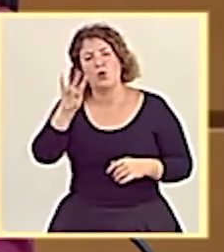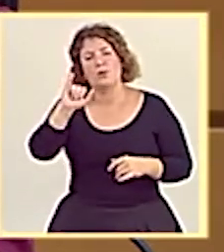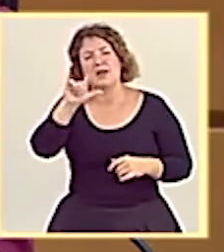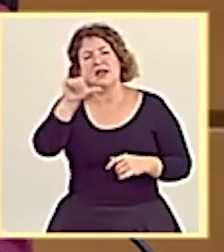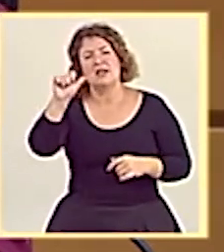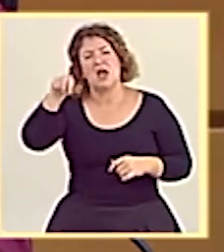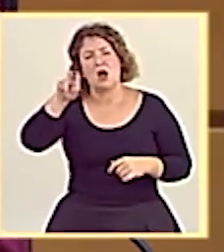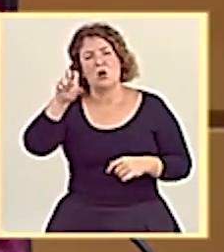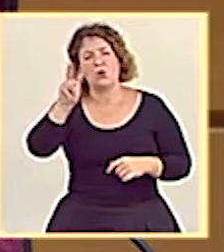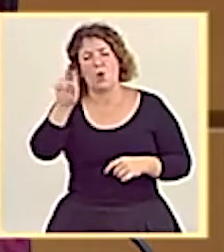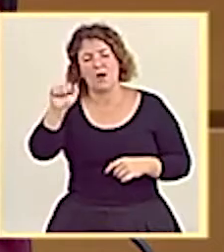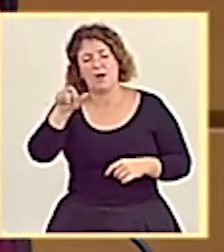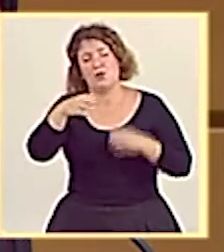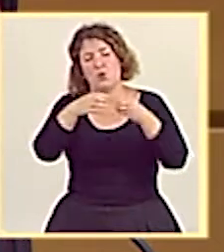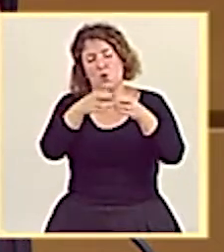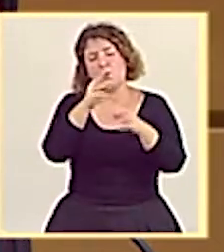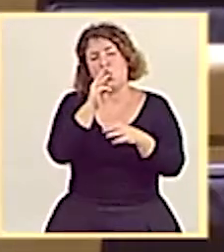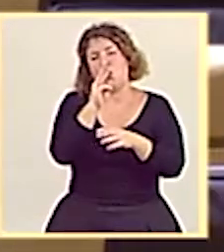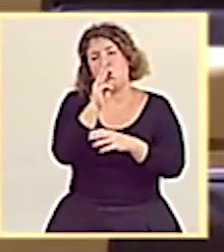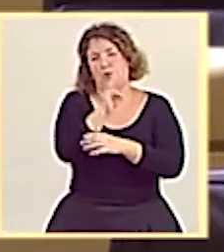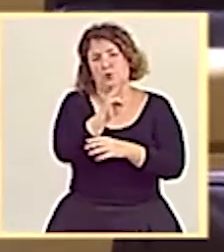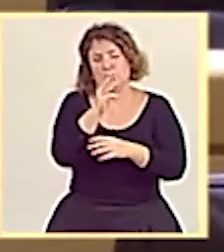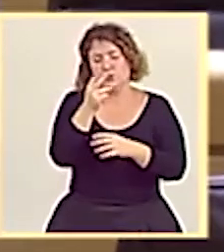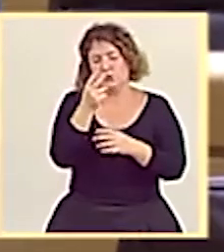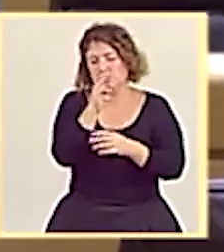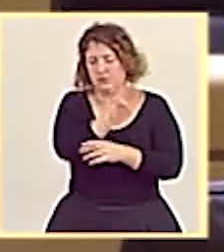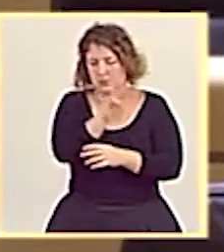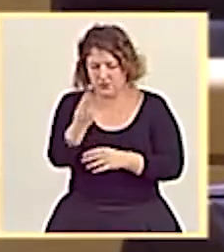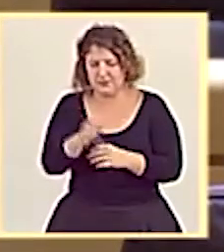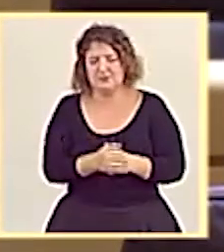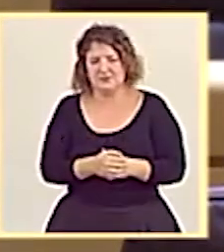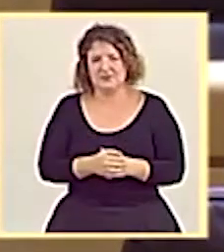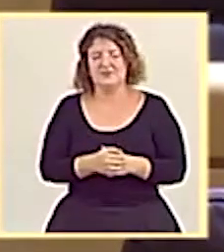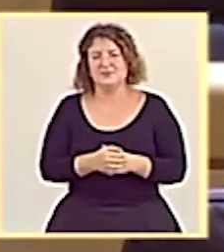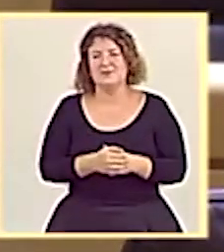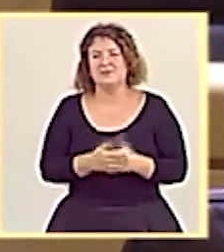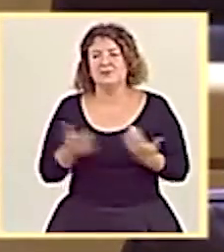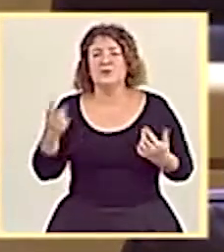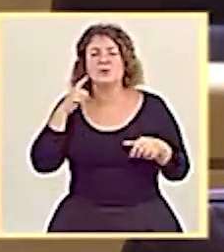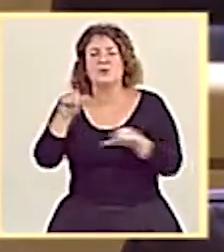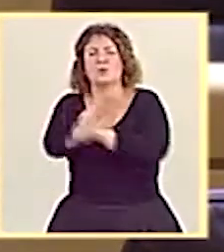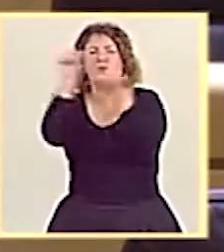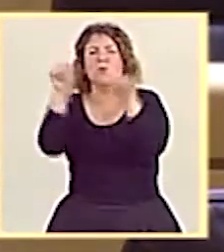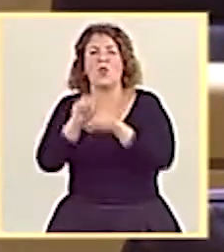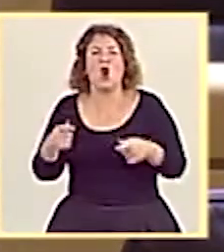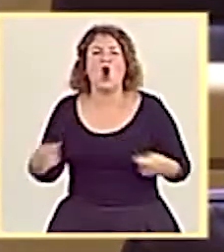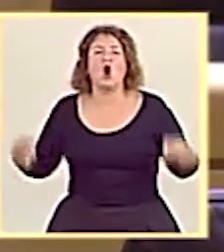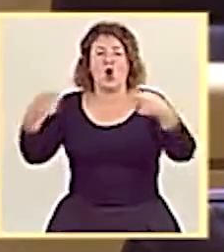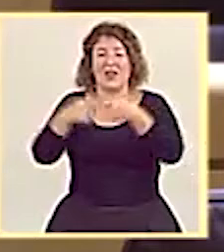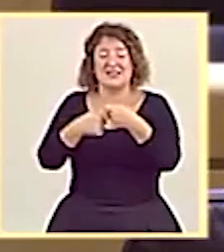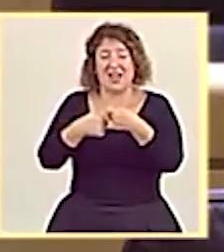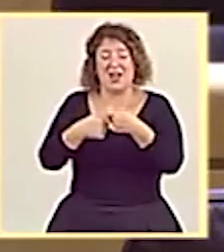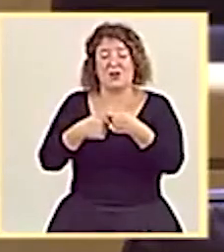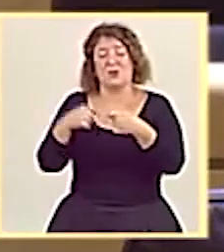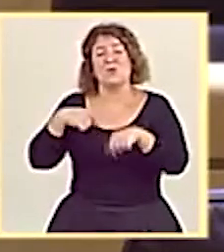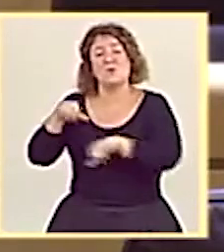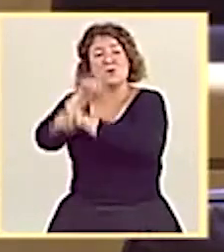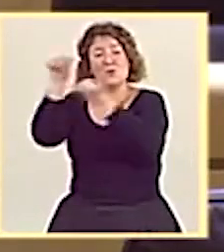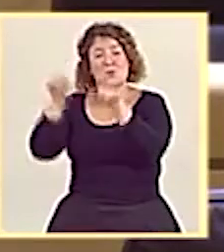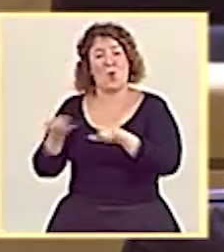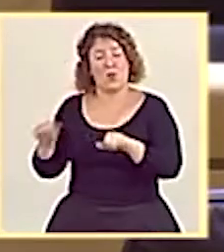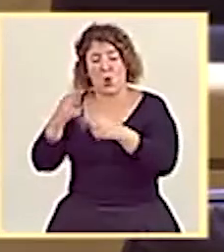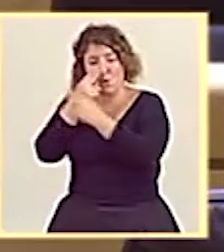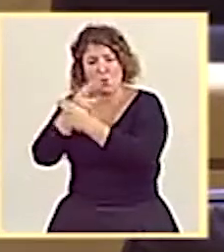Tiene la palabra su señoría. Gracias, señora presidenta. Señora ministra, el modelo educativo concertado con respecto del modelo de educación eminente